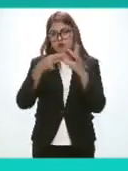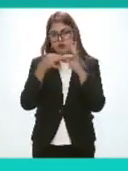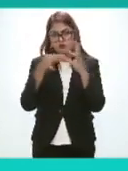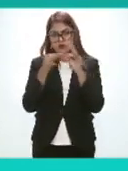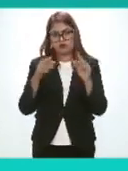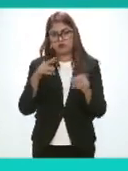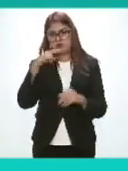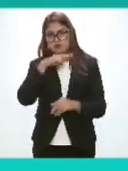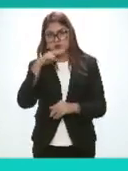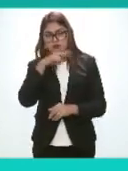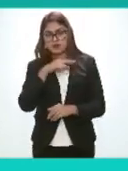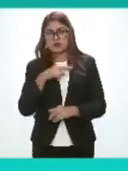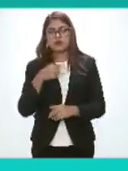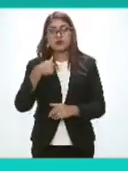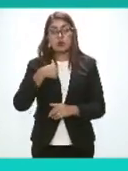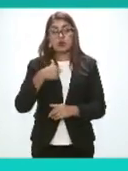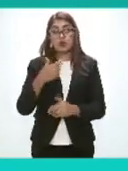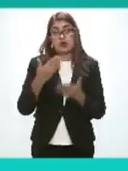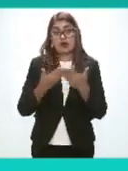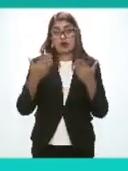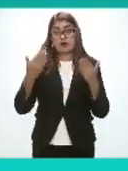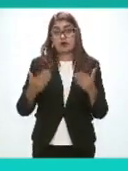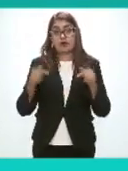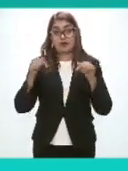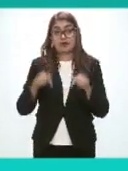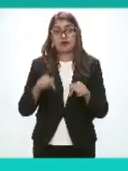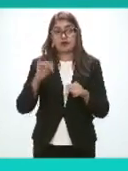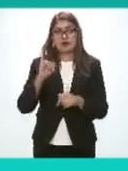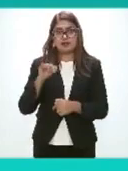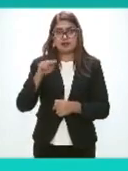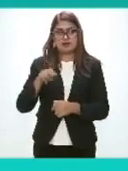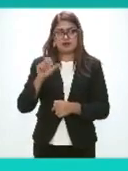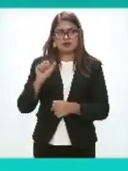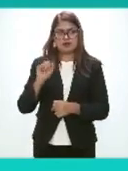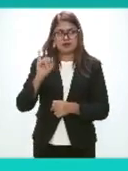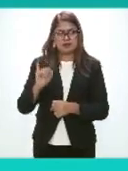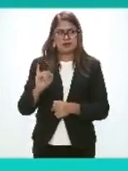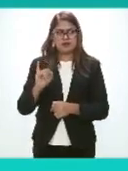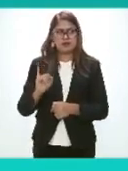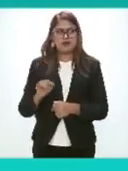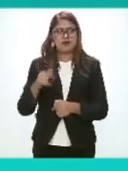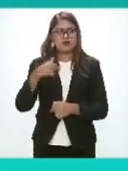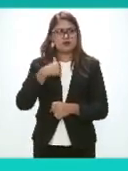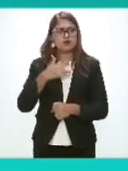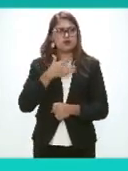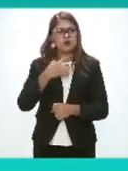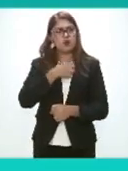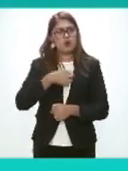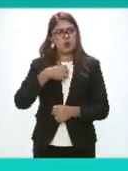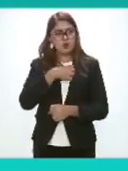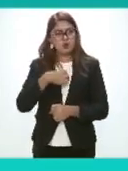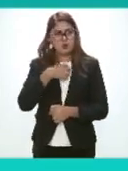Decirles que Voy al INAI No voy a ningún lado Vengo de Cicotecas Y me da mucho gusto Estar con ustedes